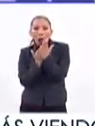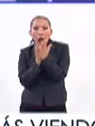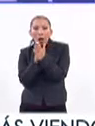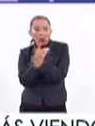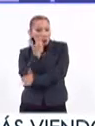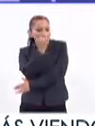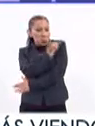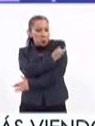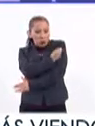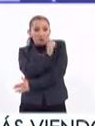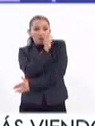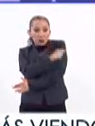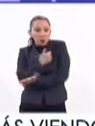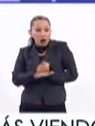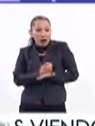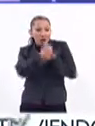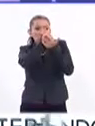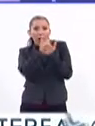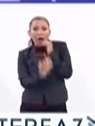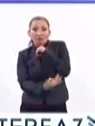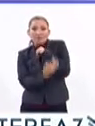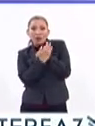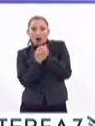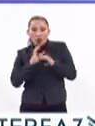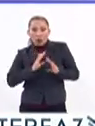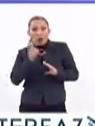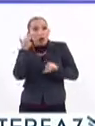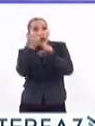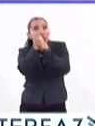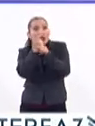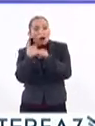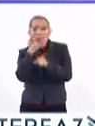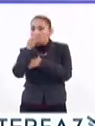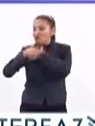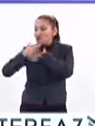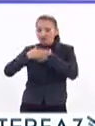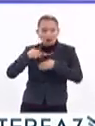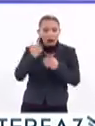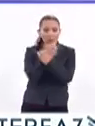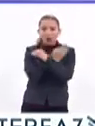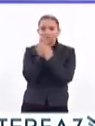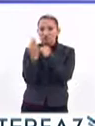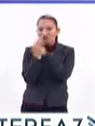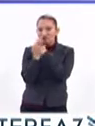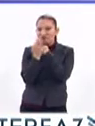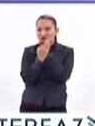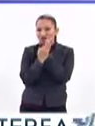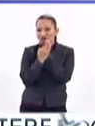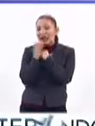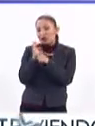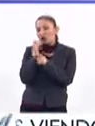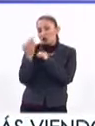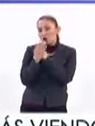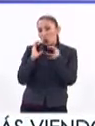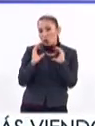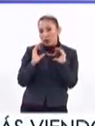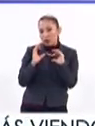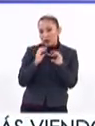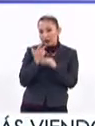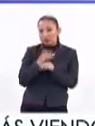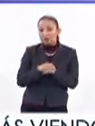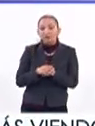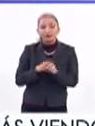y eso reacciona en nuestro cuerpo y da una respuesta inmune, le decimos. Entonces, nos protege esa